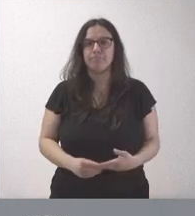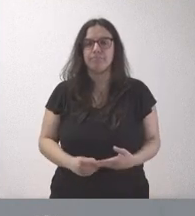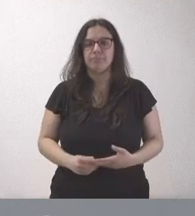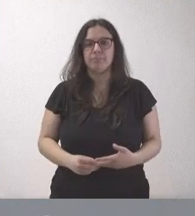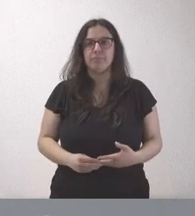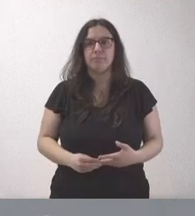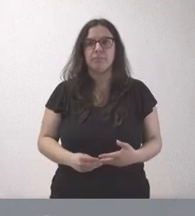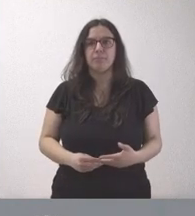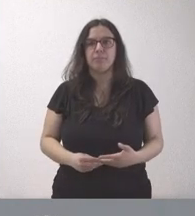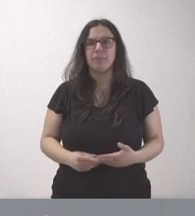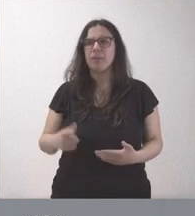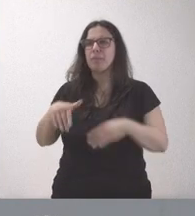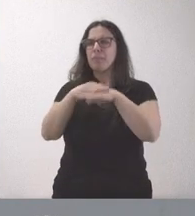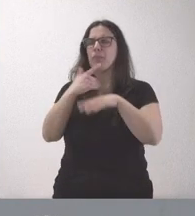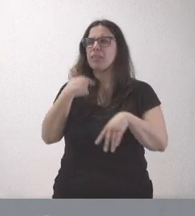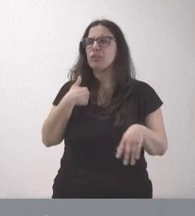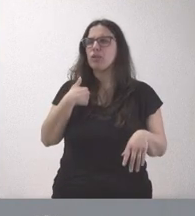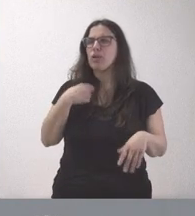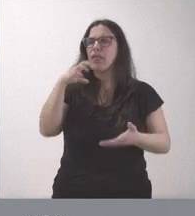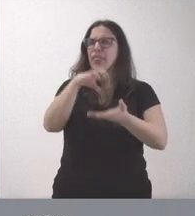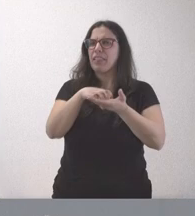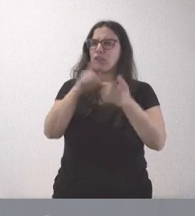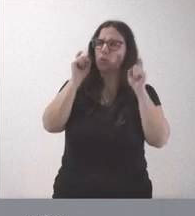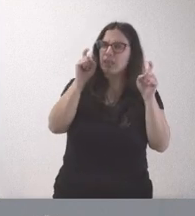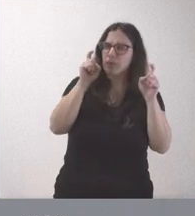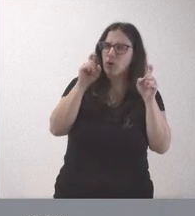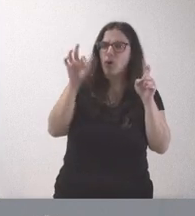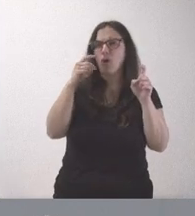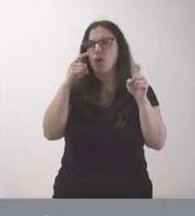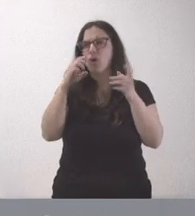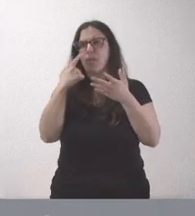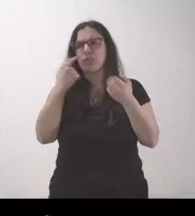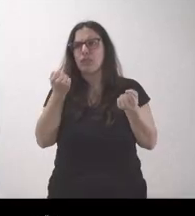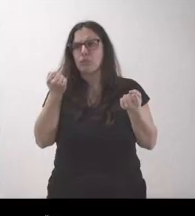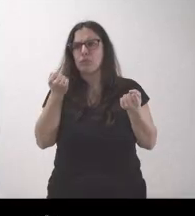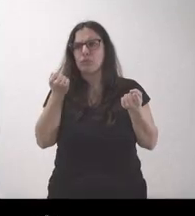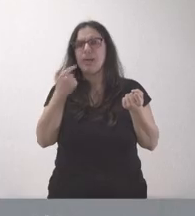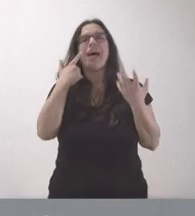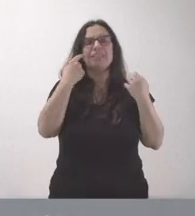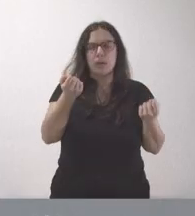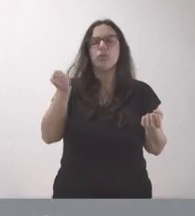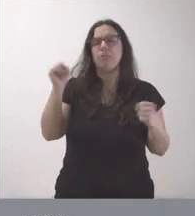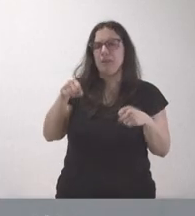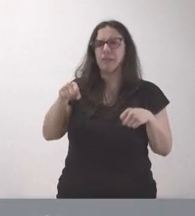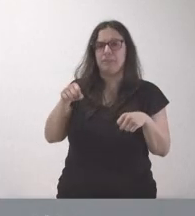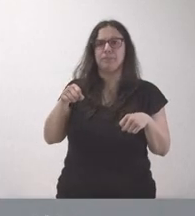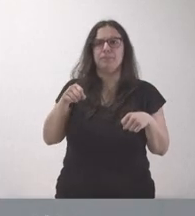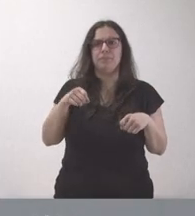La ampliación, perdón, se refería del Centro Educativo del Espinar. Centro de Salud. Ah, Centro de Salud del Espinar, sí.